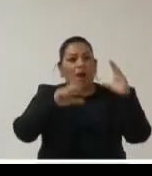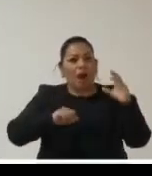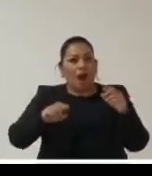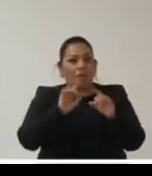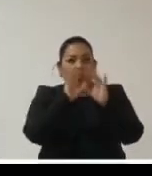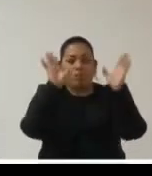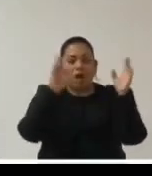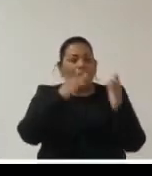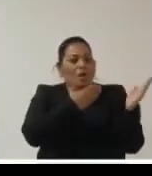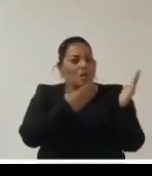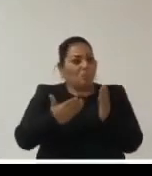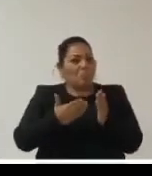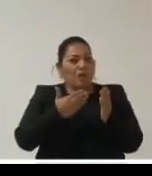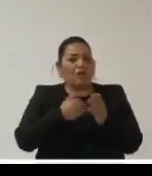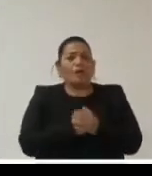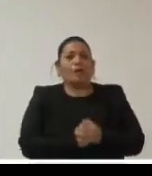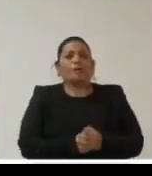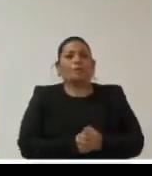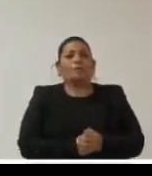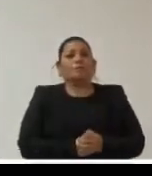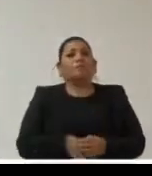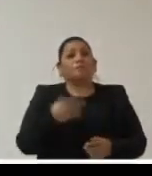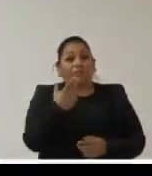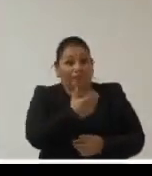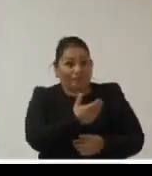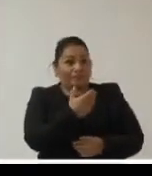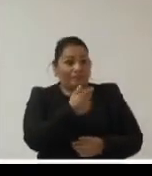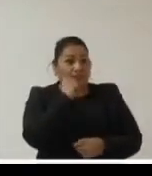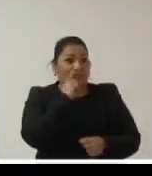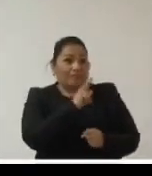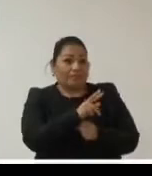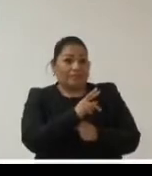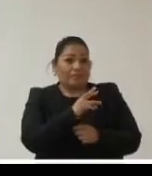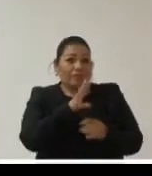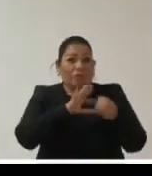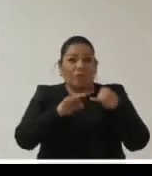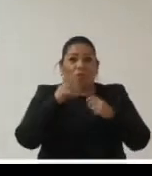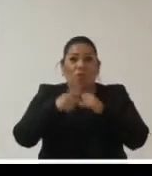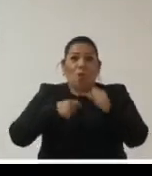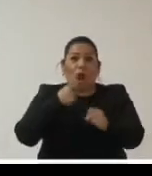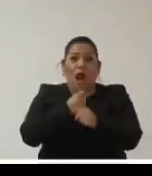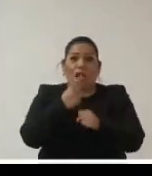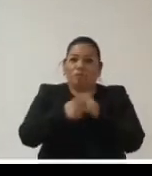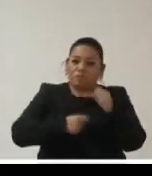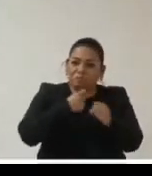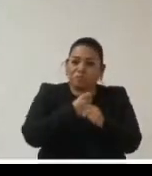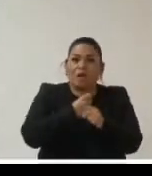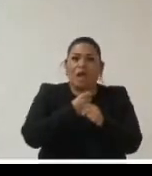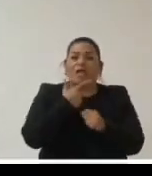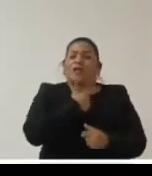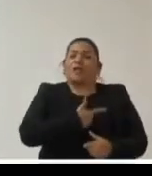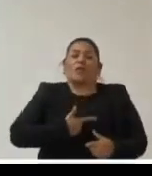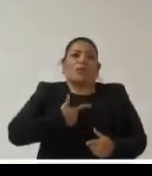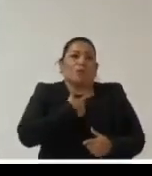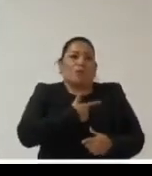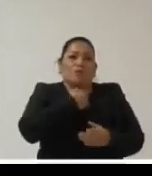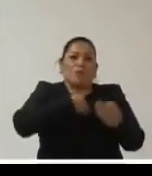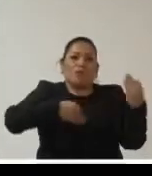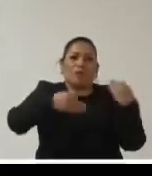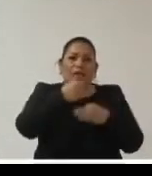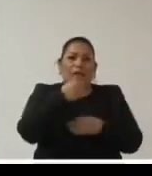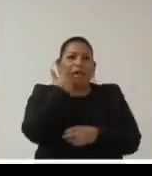esté presente en el INAY y eso se ha visto en los últimos años y lo cual nos da muchísimo gusto a todos